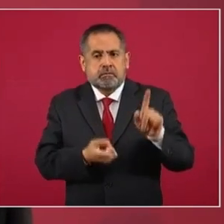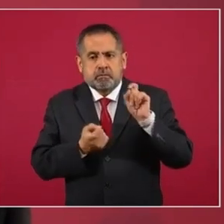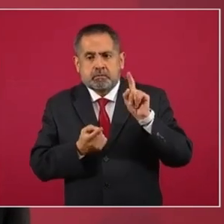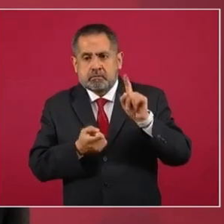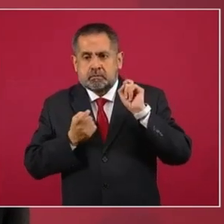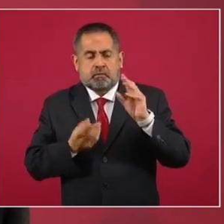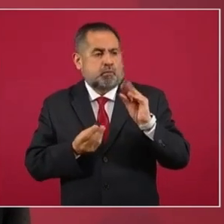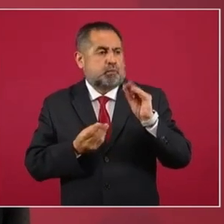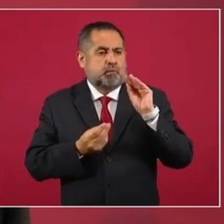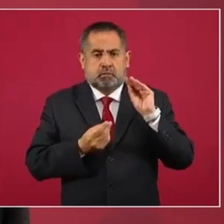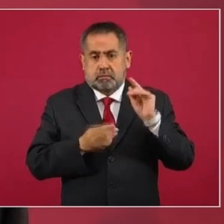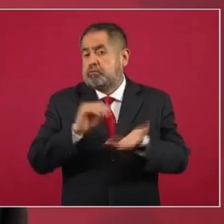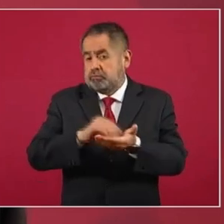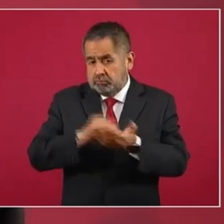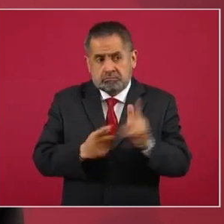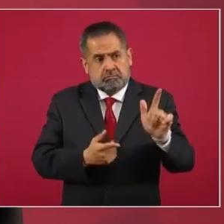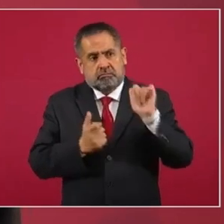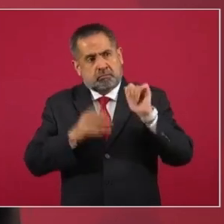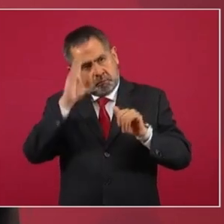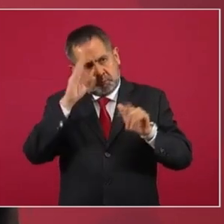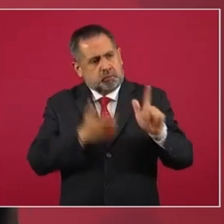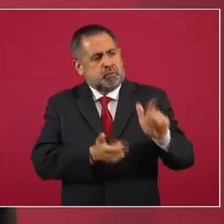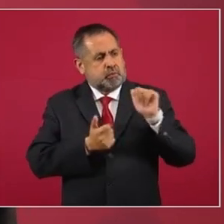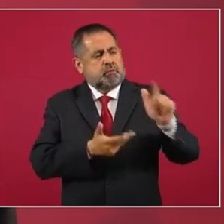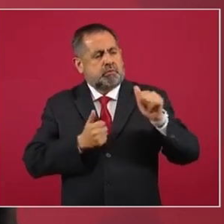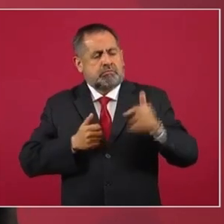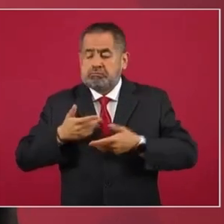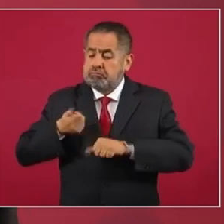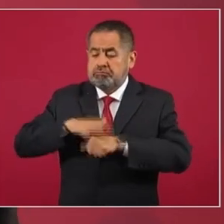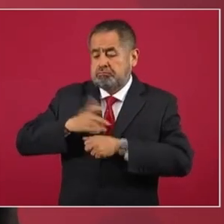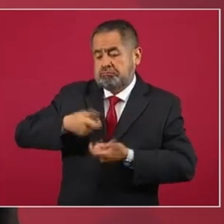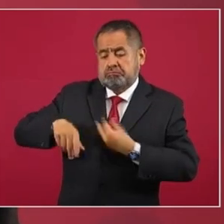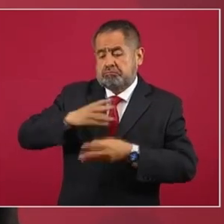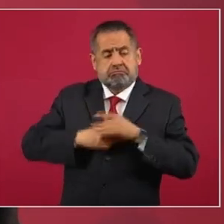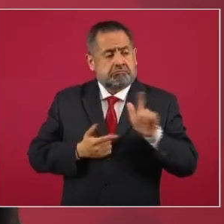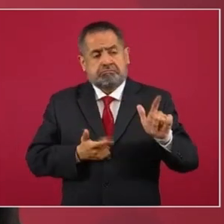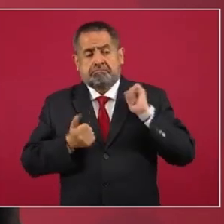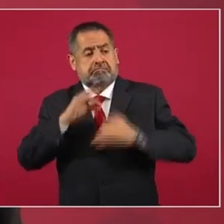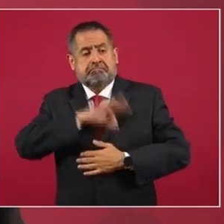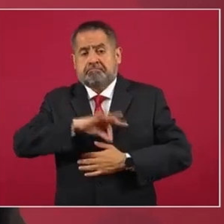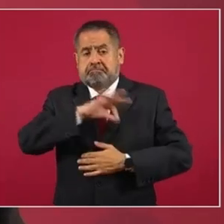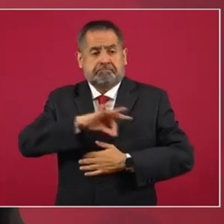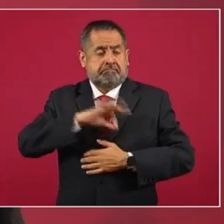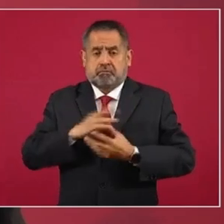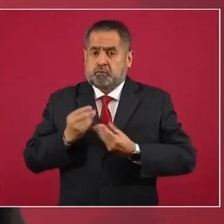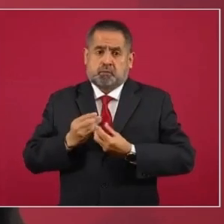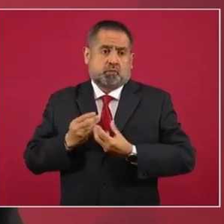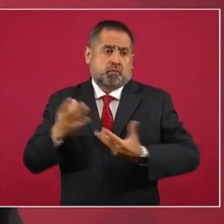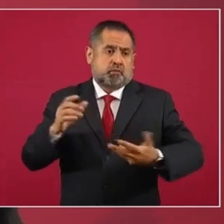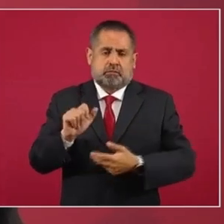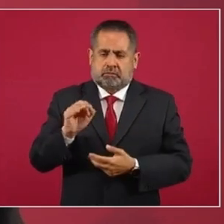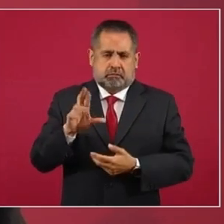se cobra mucho en México por la administración de los fondos de